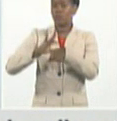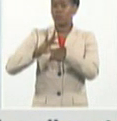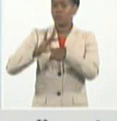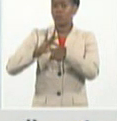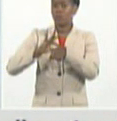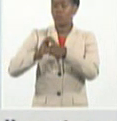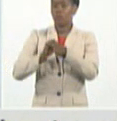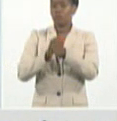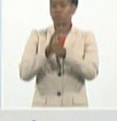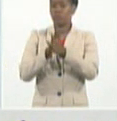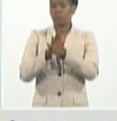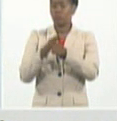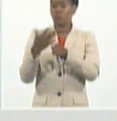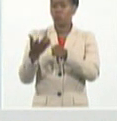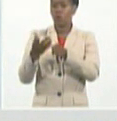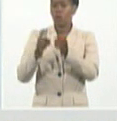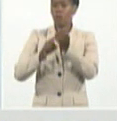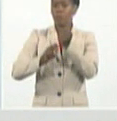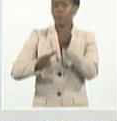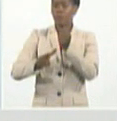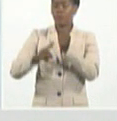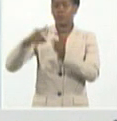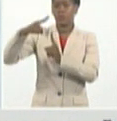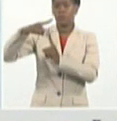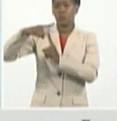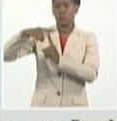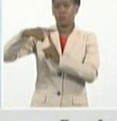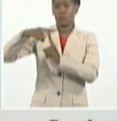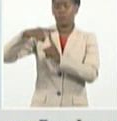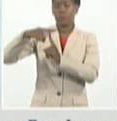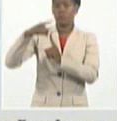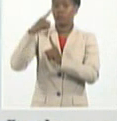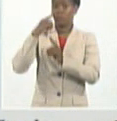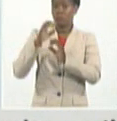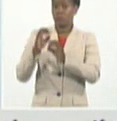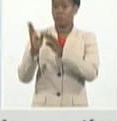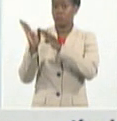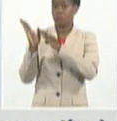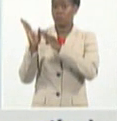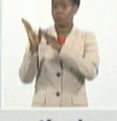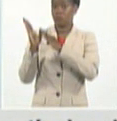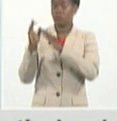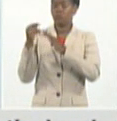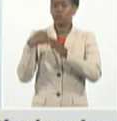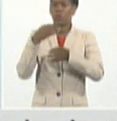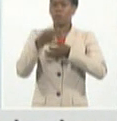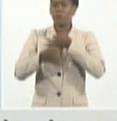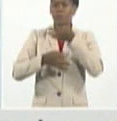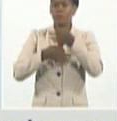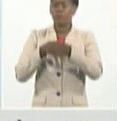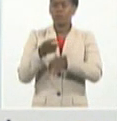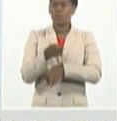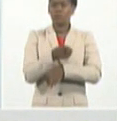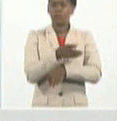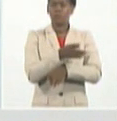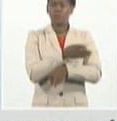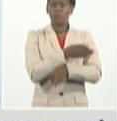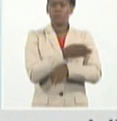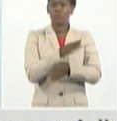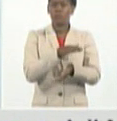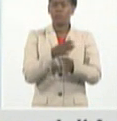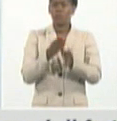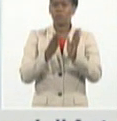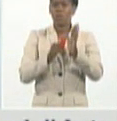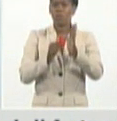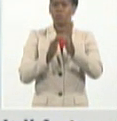la provincia de Las Tunas. Se dan cuenta, y recordemos, unas semanas antes, unos pocos meses